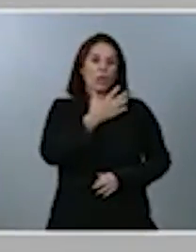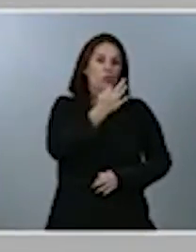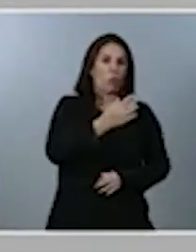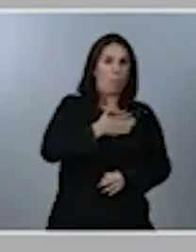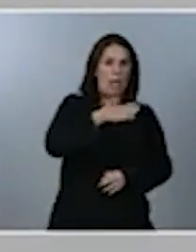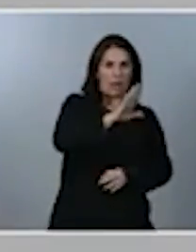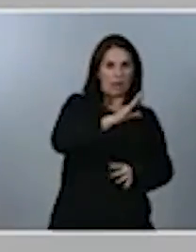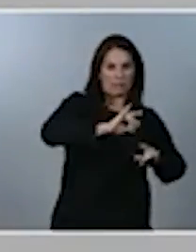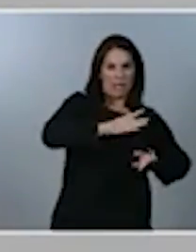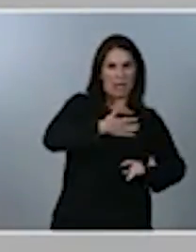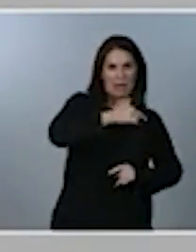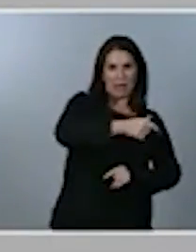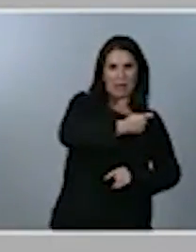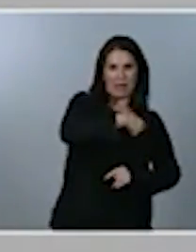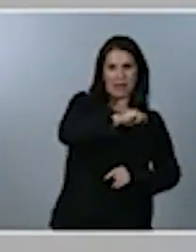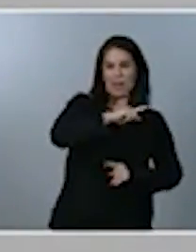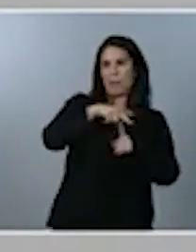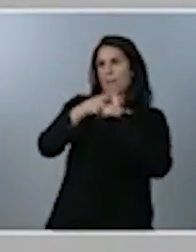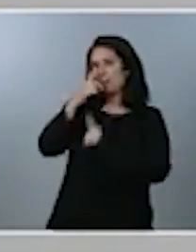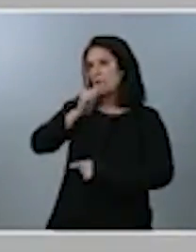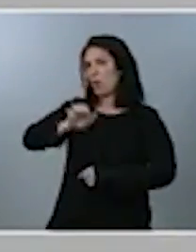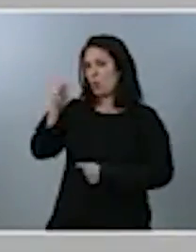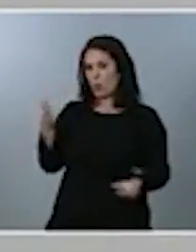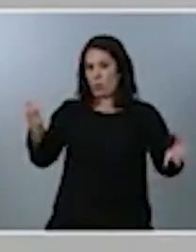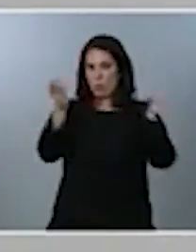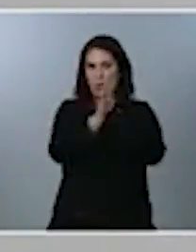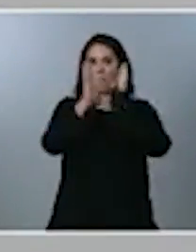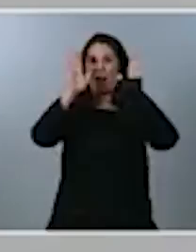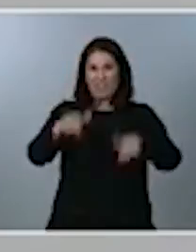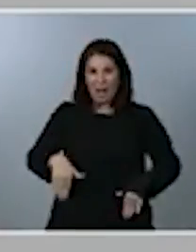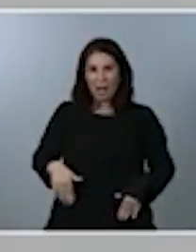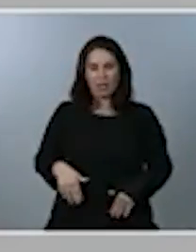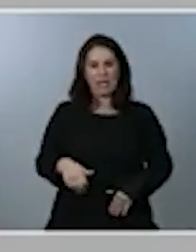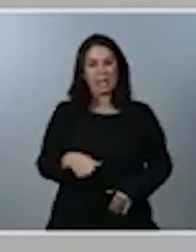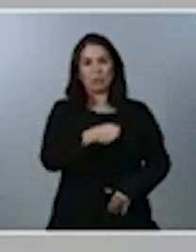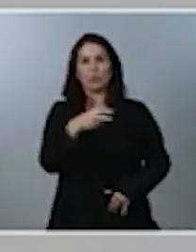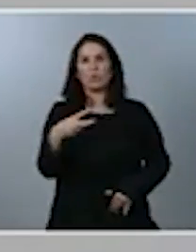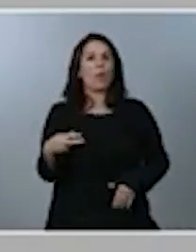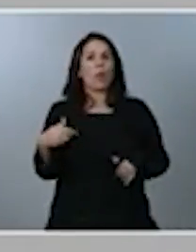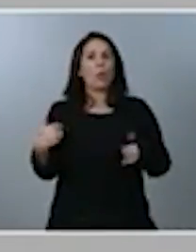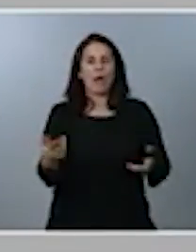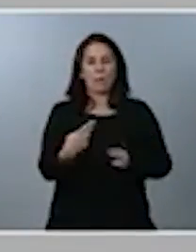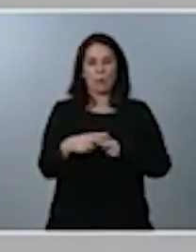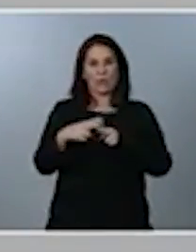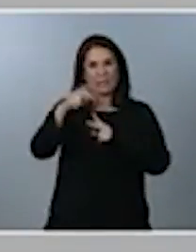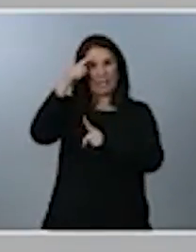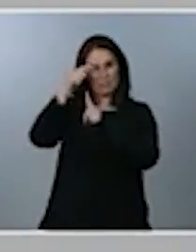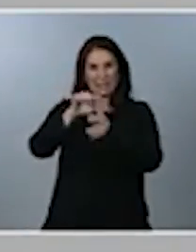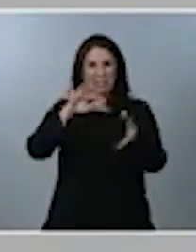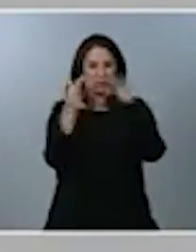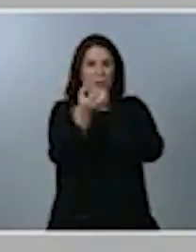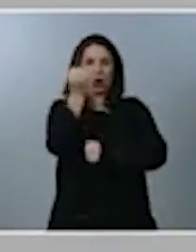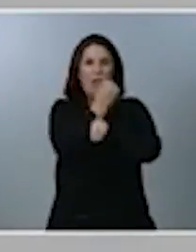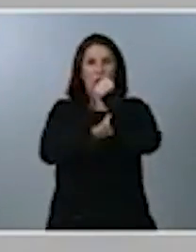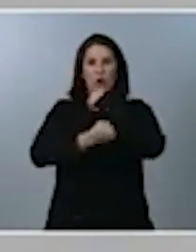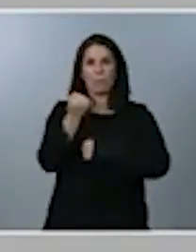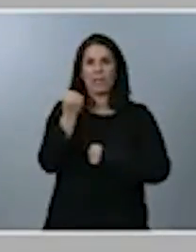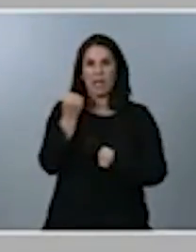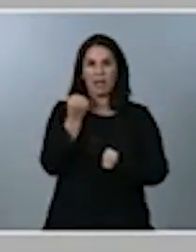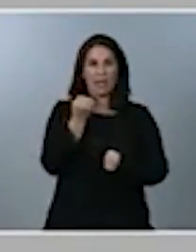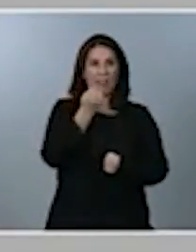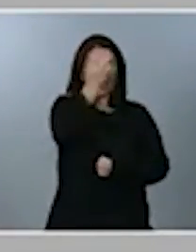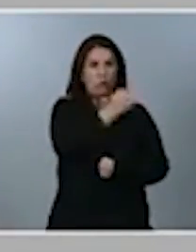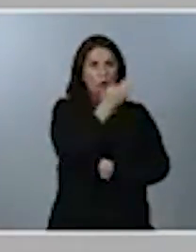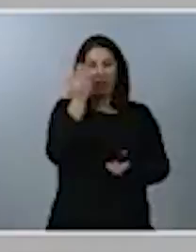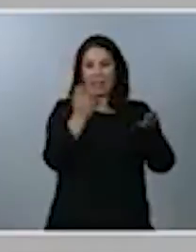europeos, las políticas dirigidas a la transformación económica tienen un peso sobre el total de un 12%,